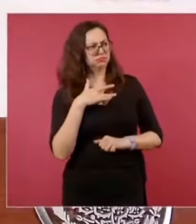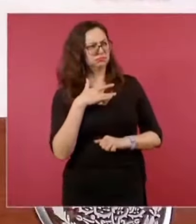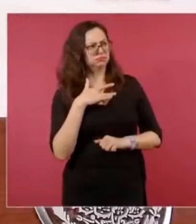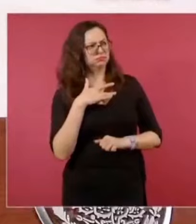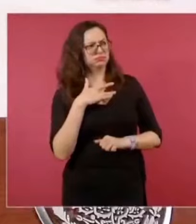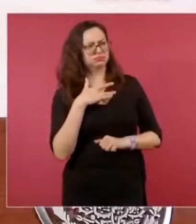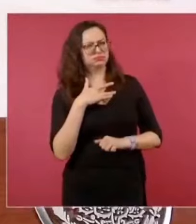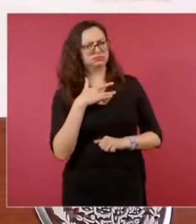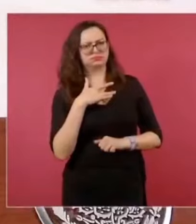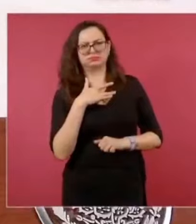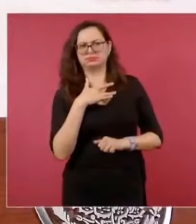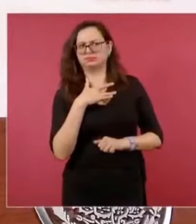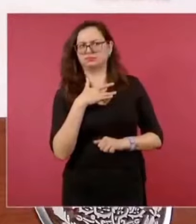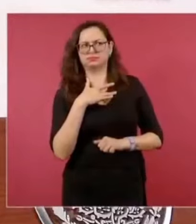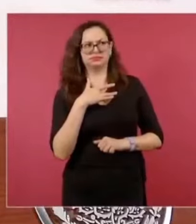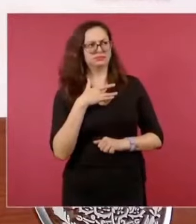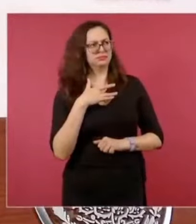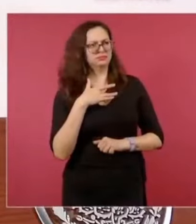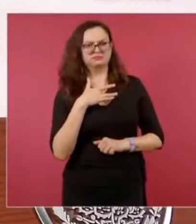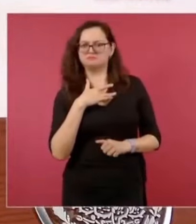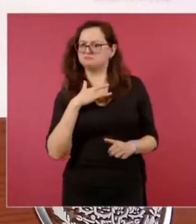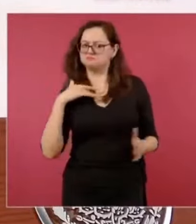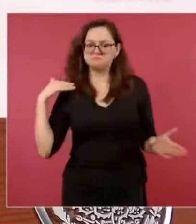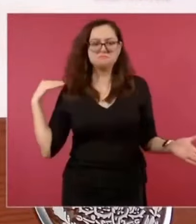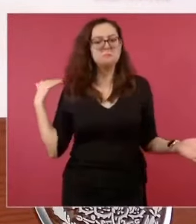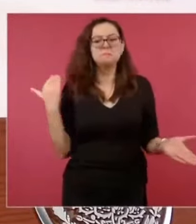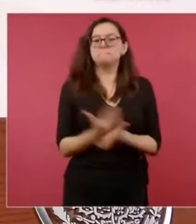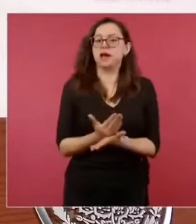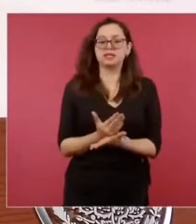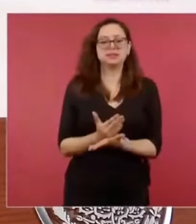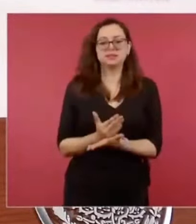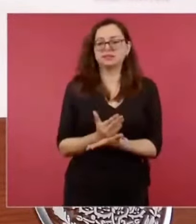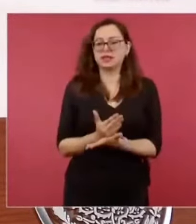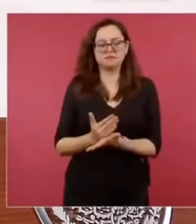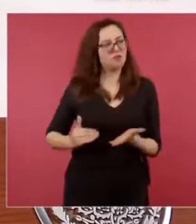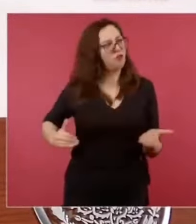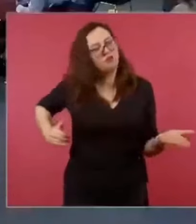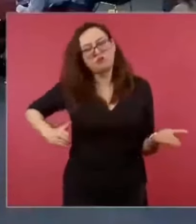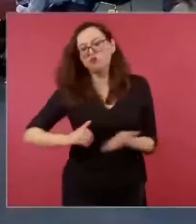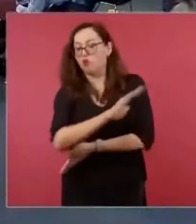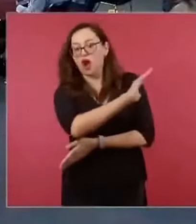no queremos y eso.